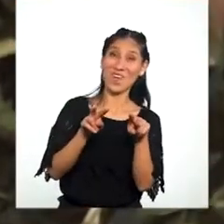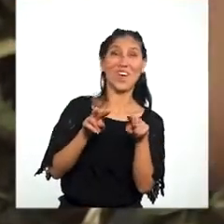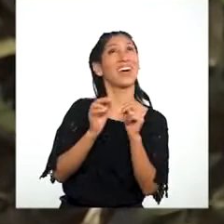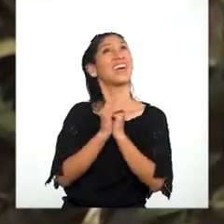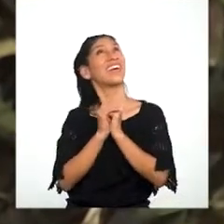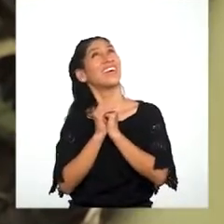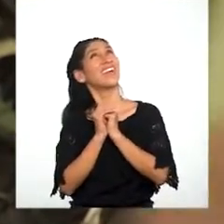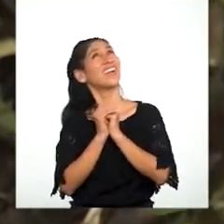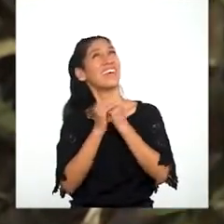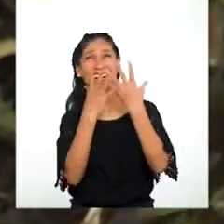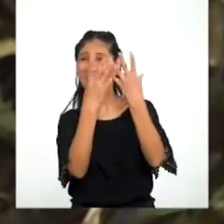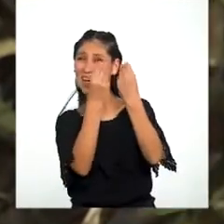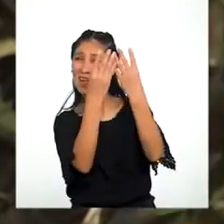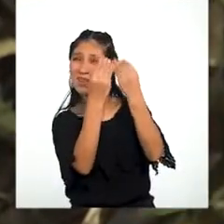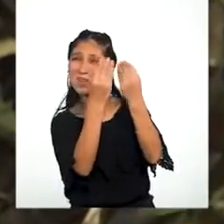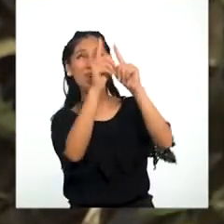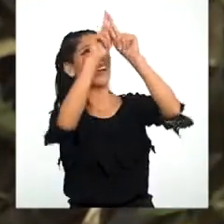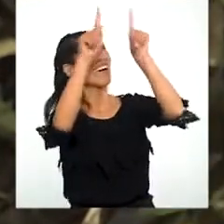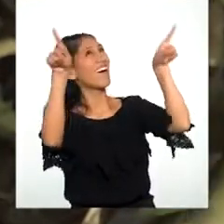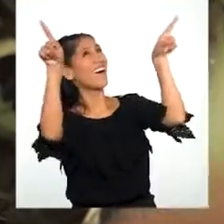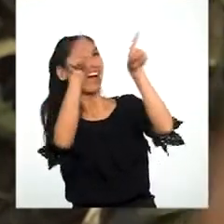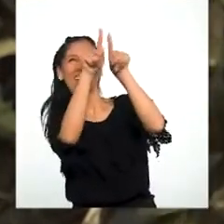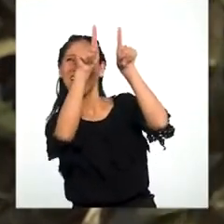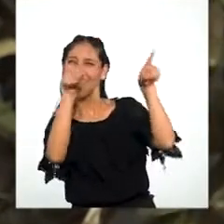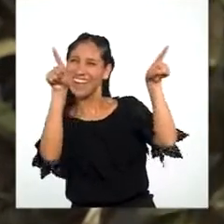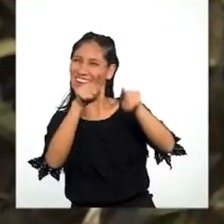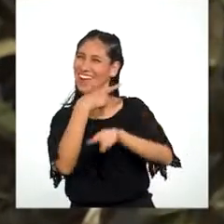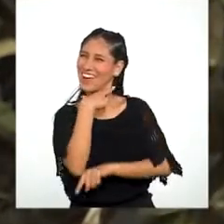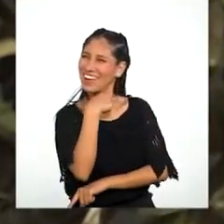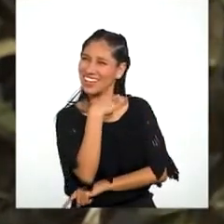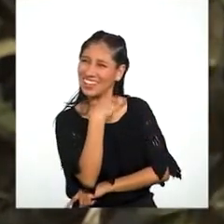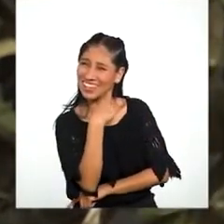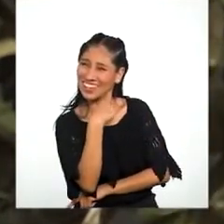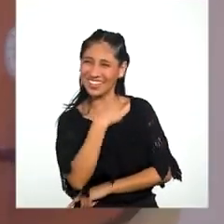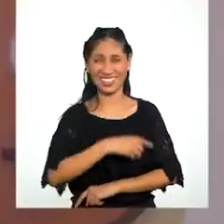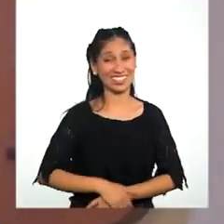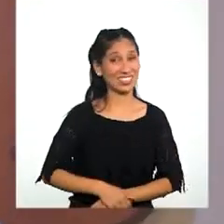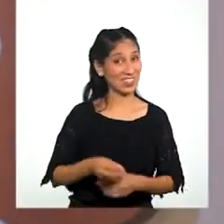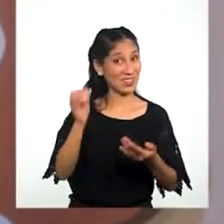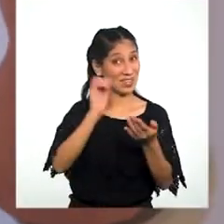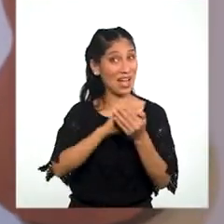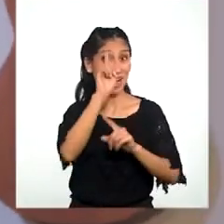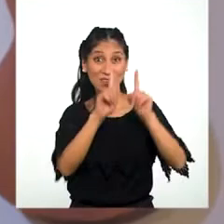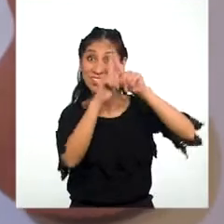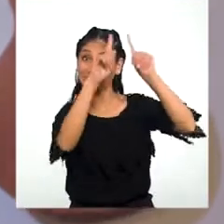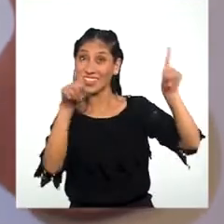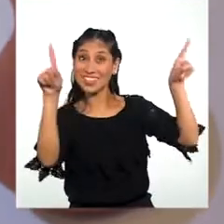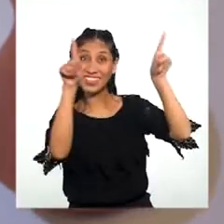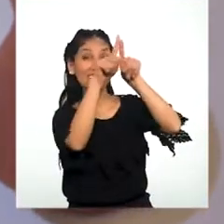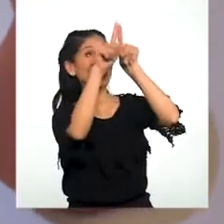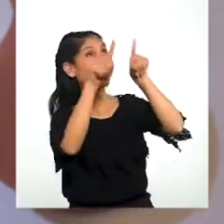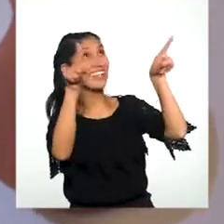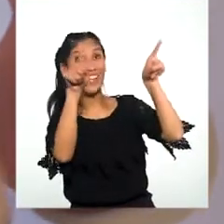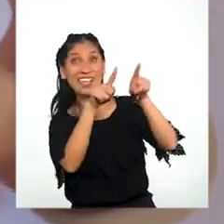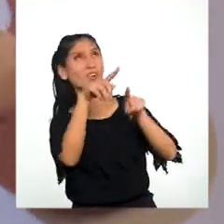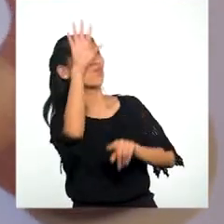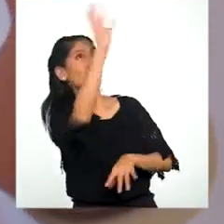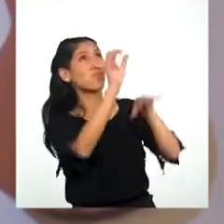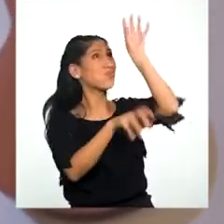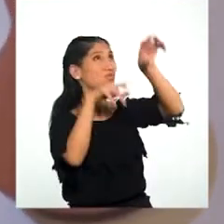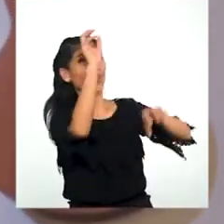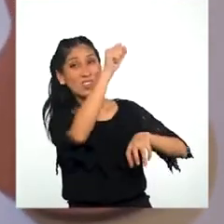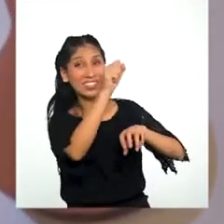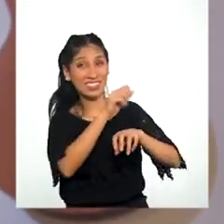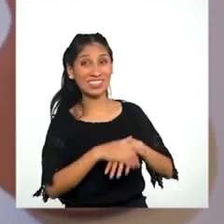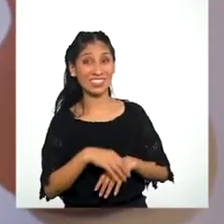¡Hay muchas estrellas! ¡Me encantan! Vamos a atrapar algunas Si podemos, nos